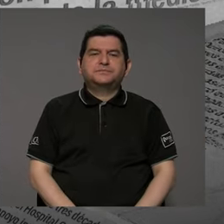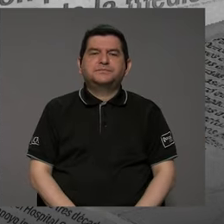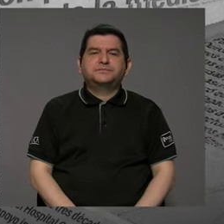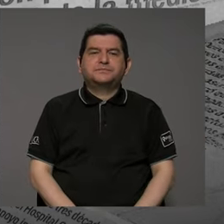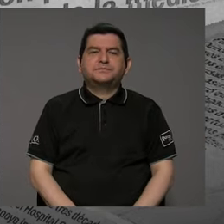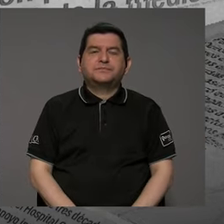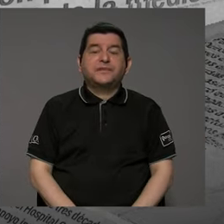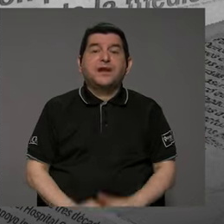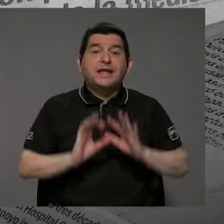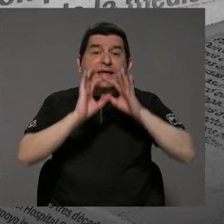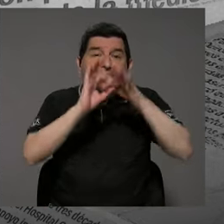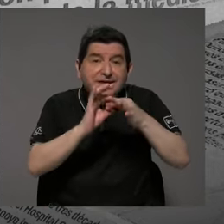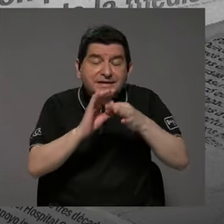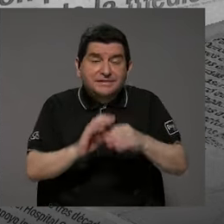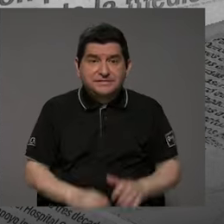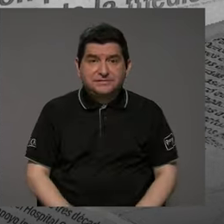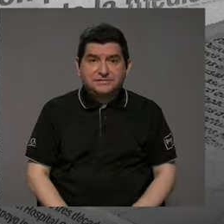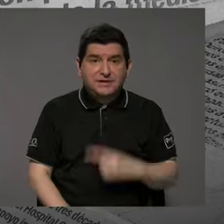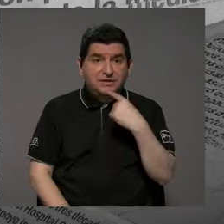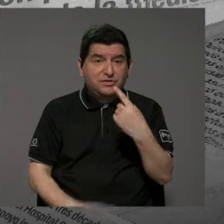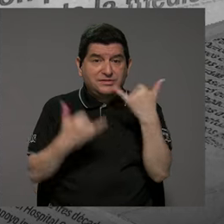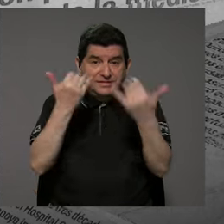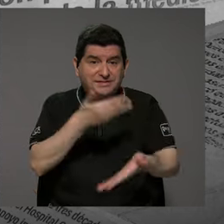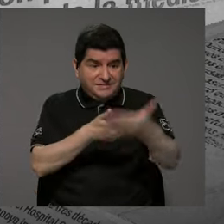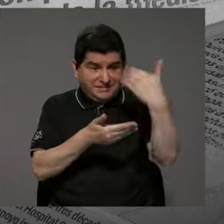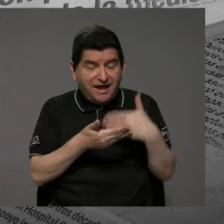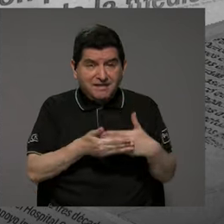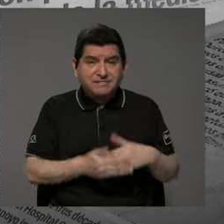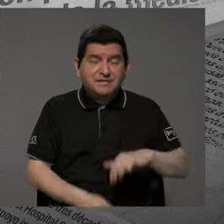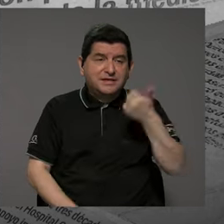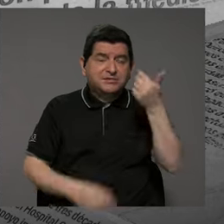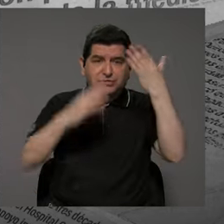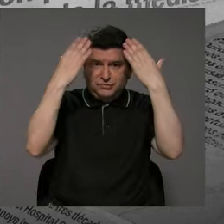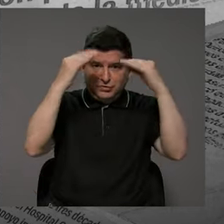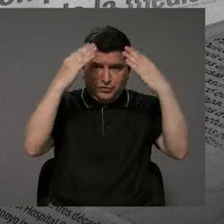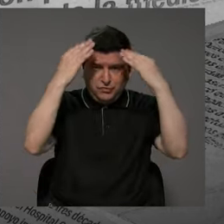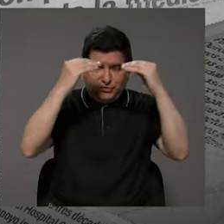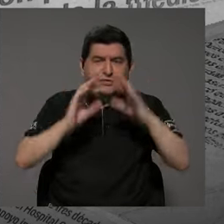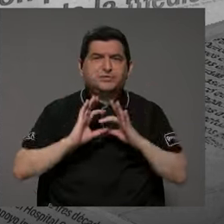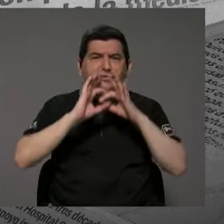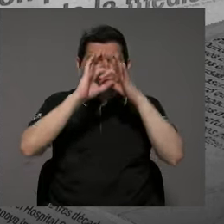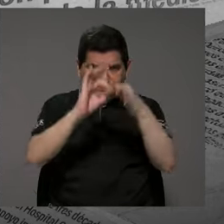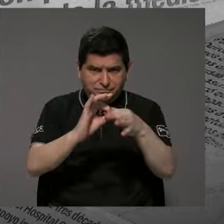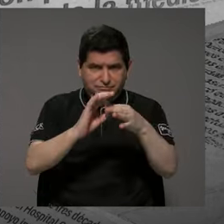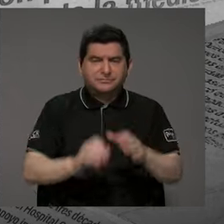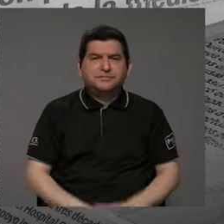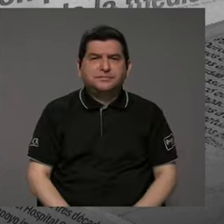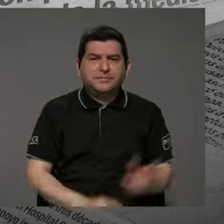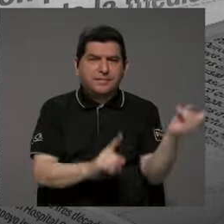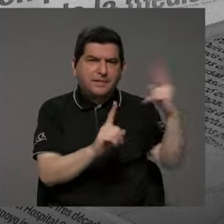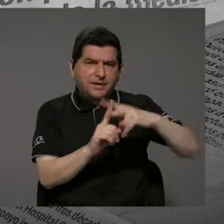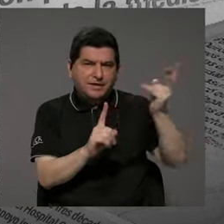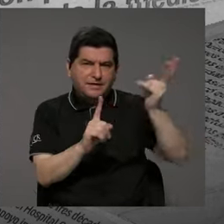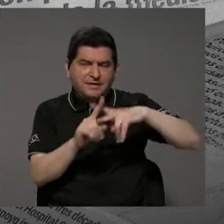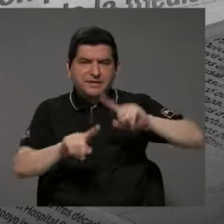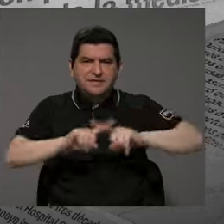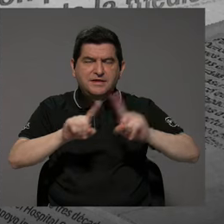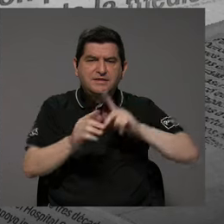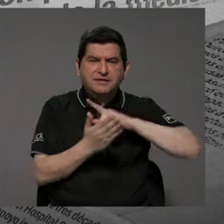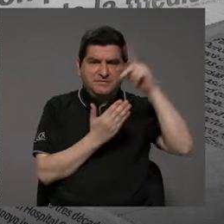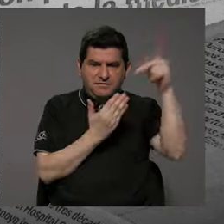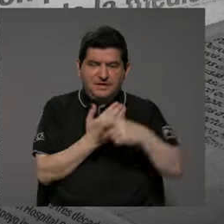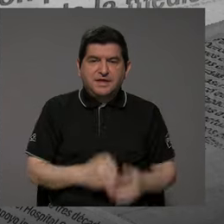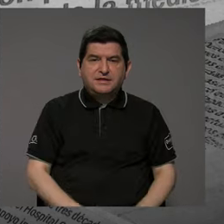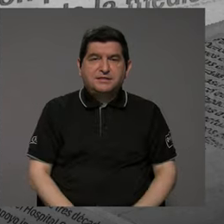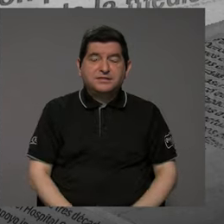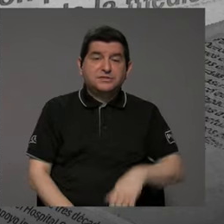Y con respecto a esto, como lo hemos venido señalando también en otros informes, ¿verdad? Con respecto a la ejecución de los diferentes programas, que es